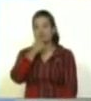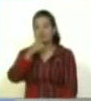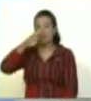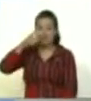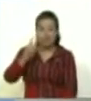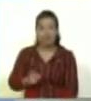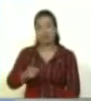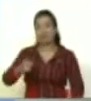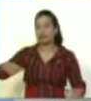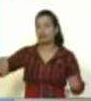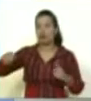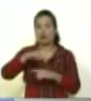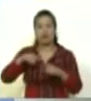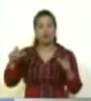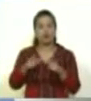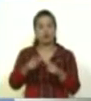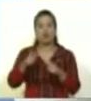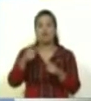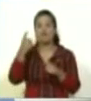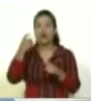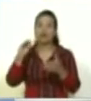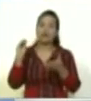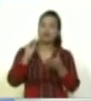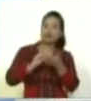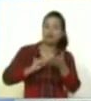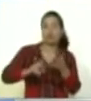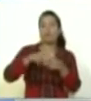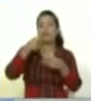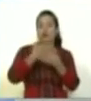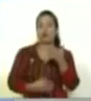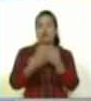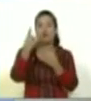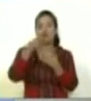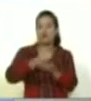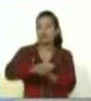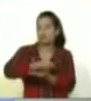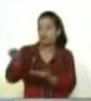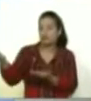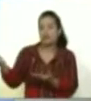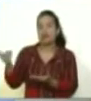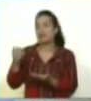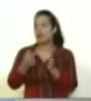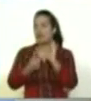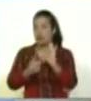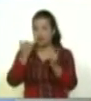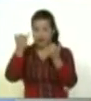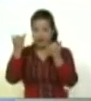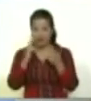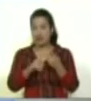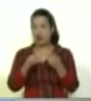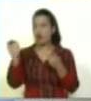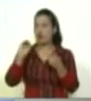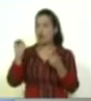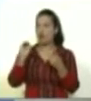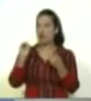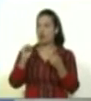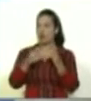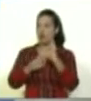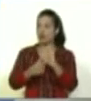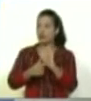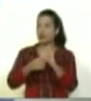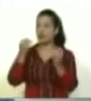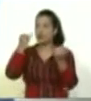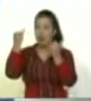que es básica de cualquier partido de tener un órgano de difusión que muestre las ideas, que muestre los análisis